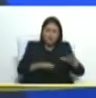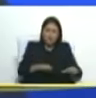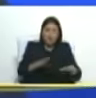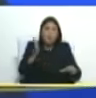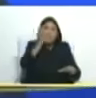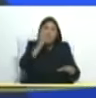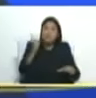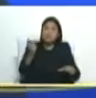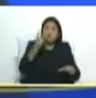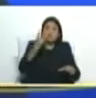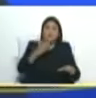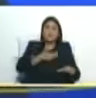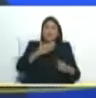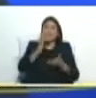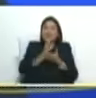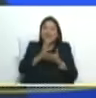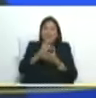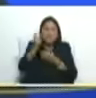mamá me decía